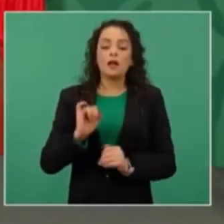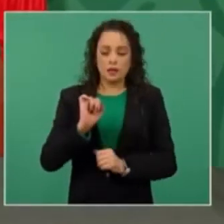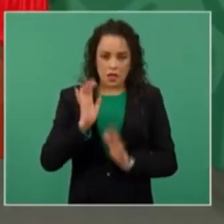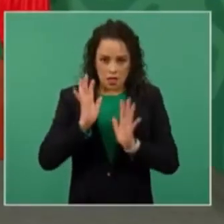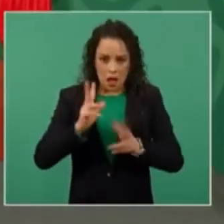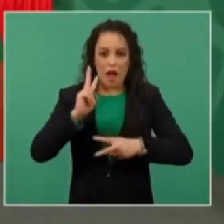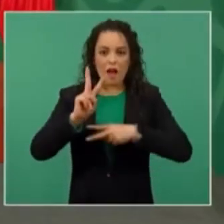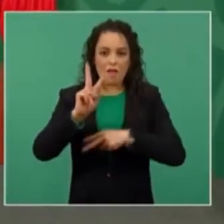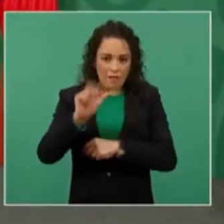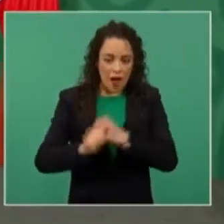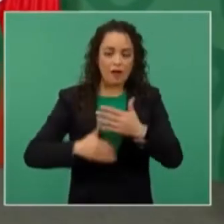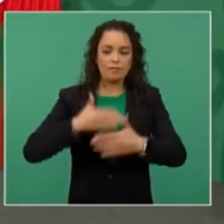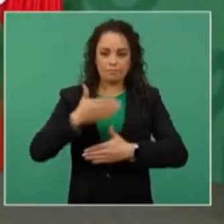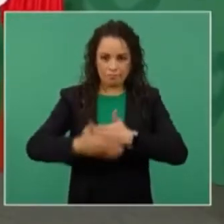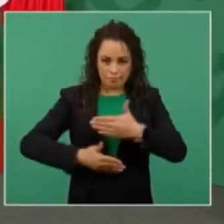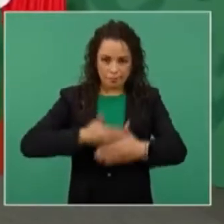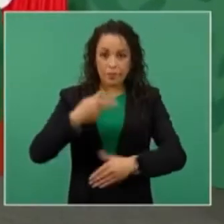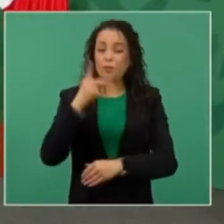más.